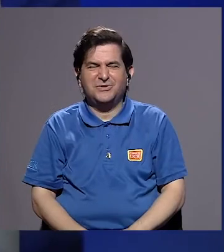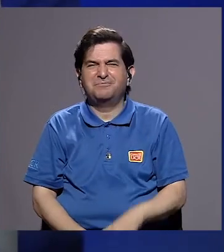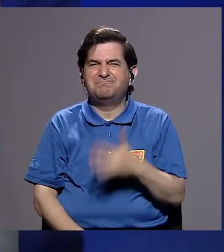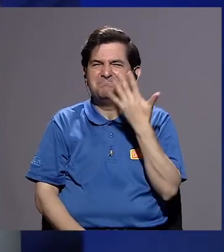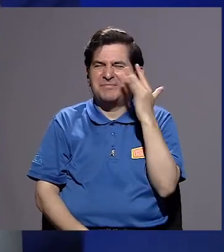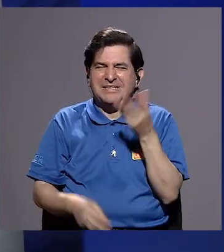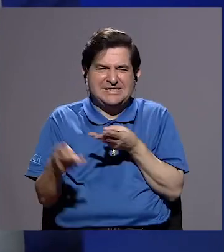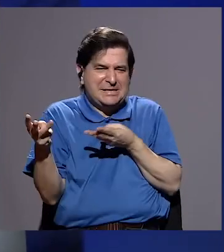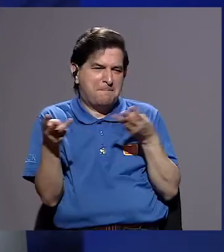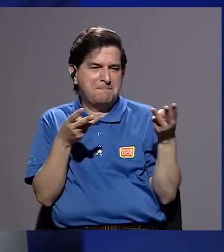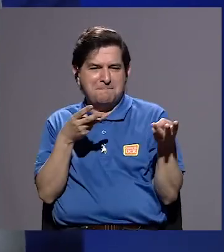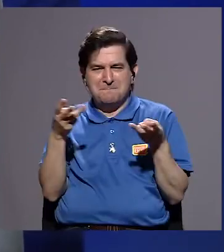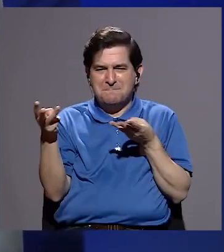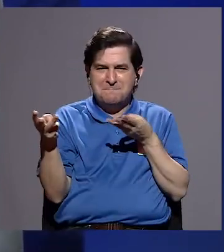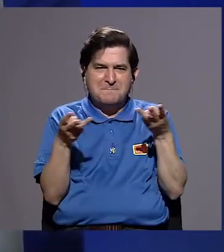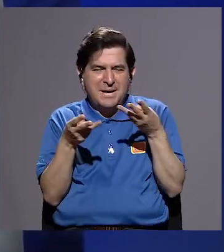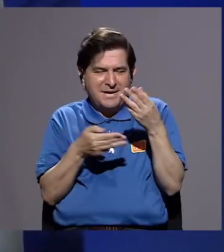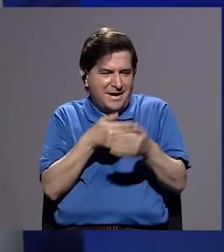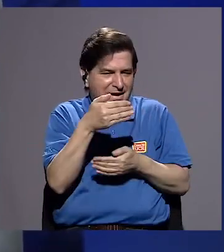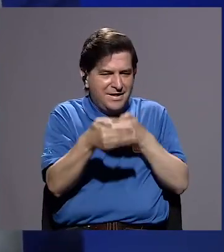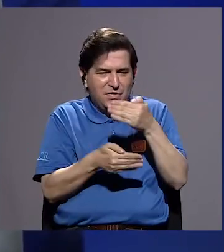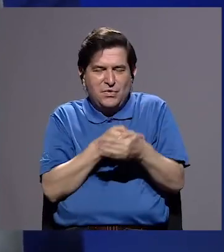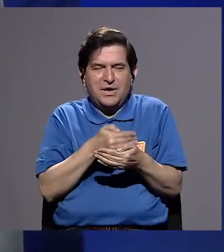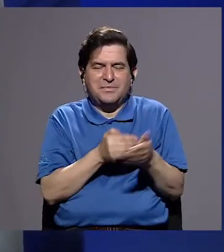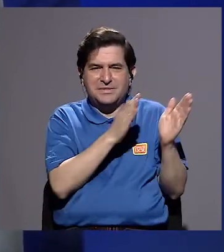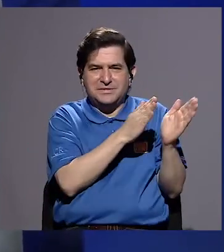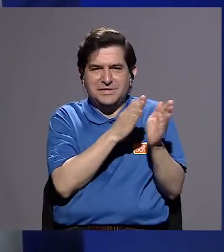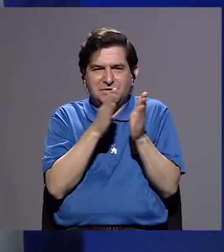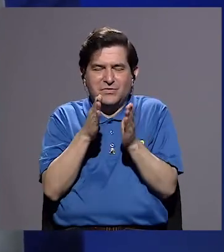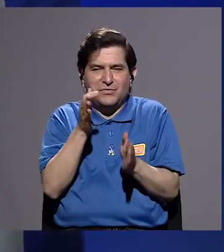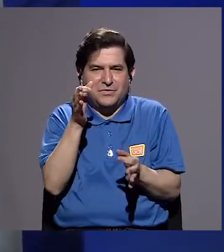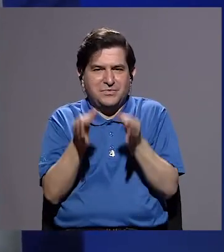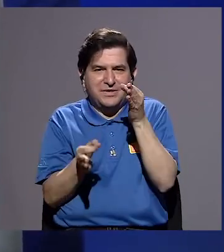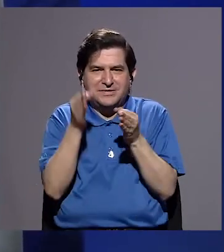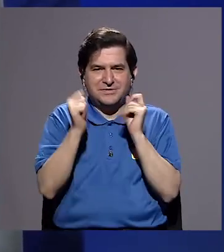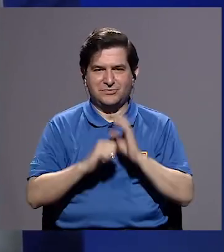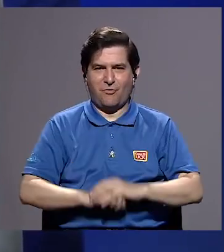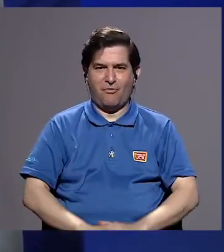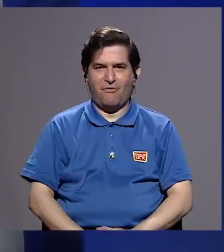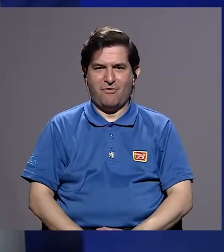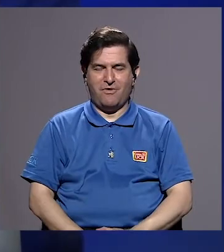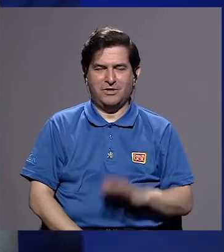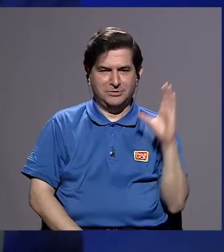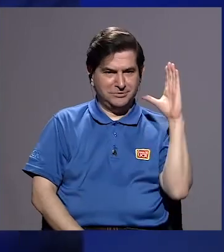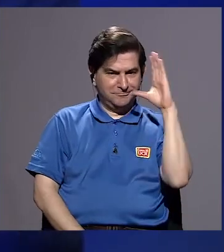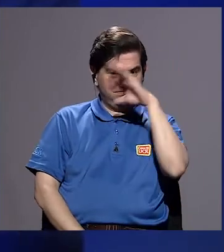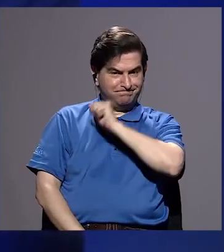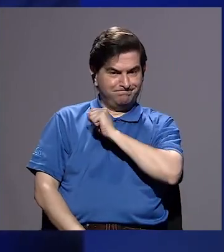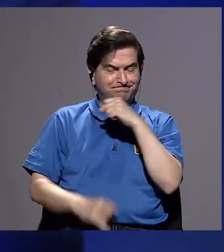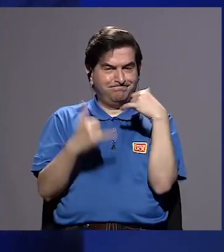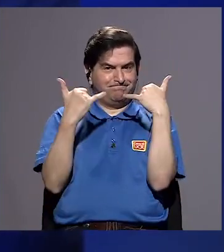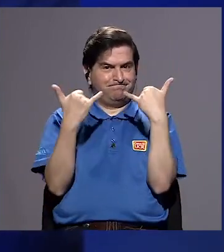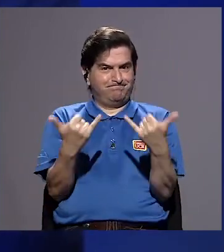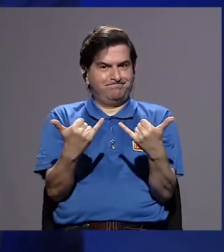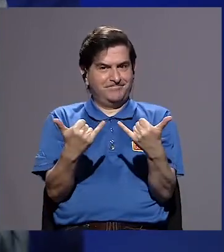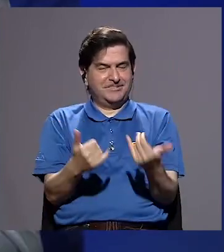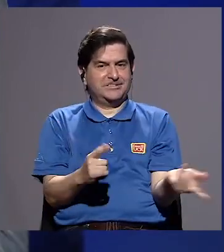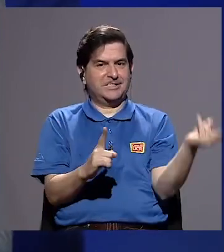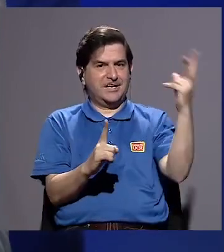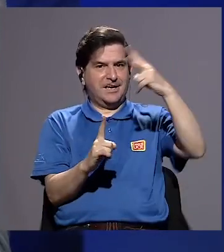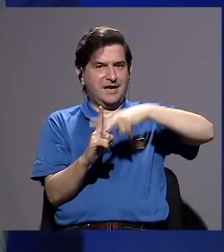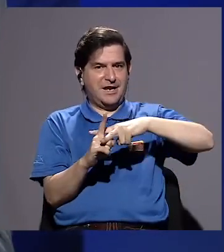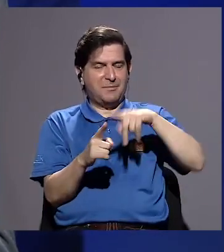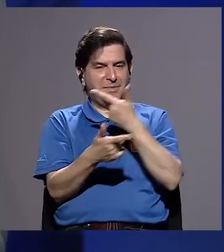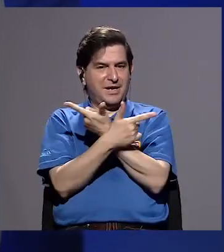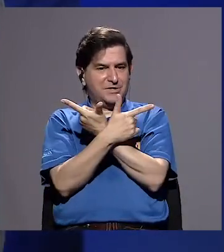mercantilización de la formación jurídica que se percibe también en